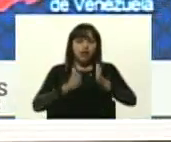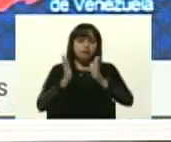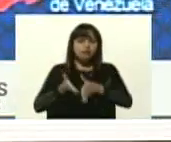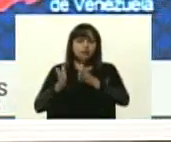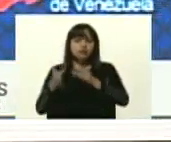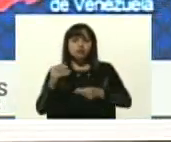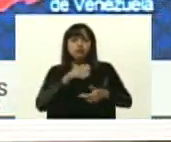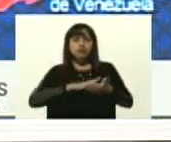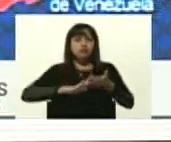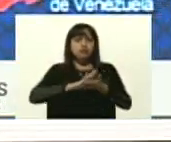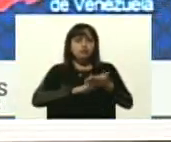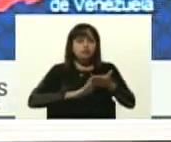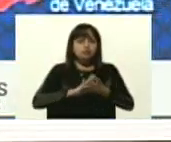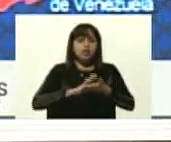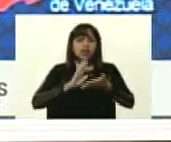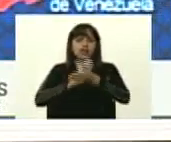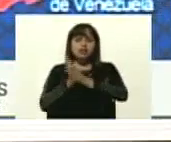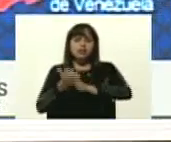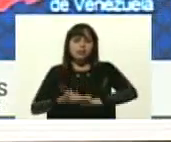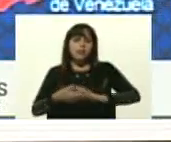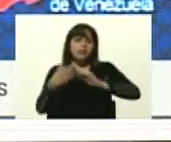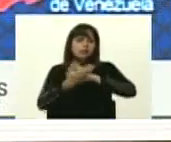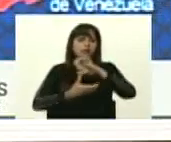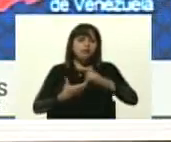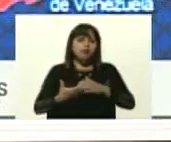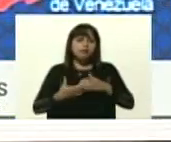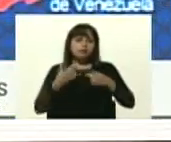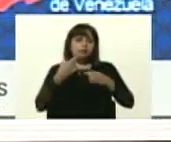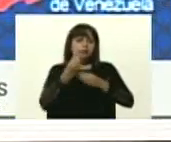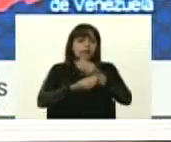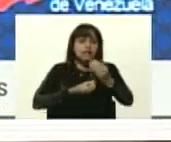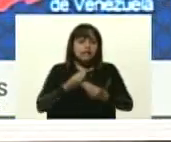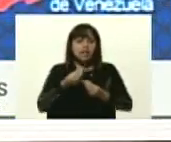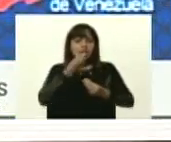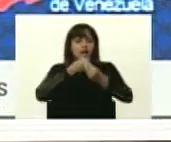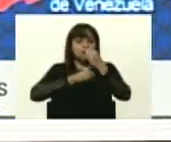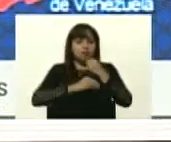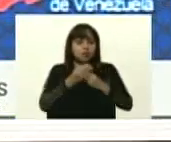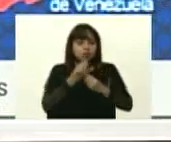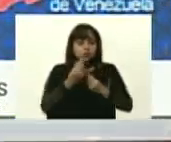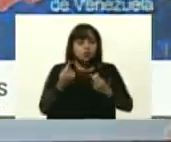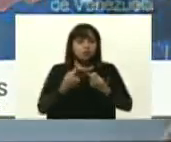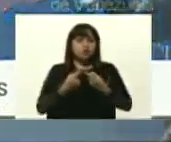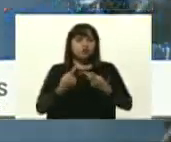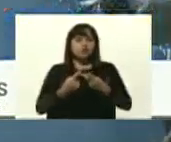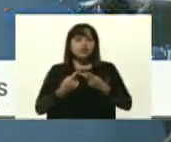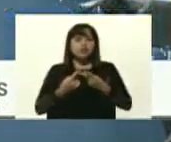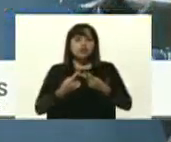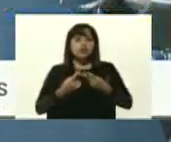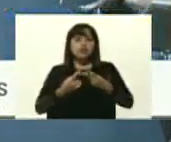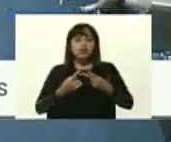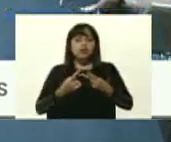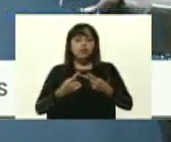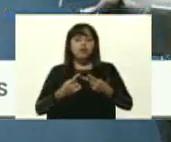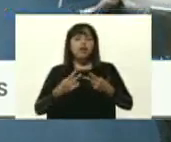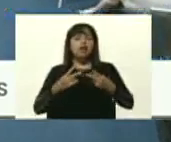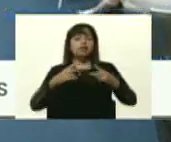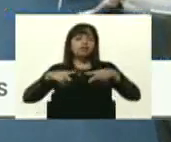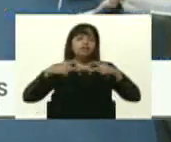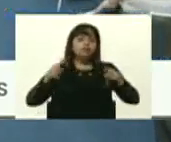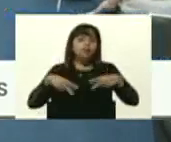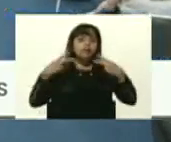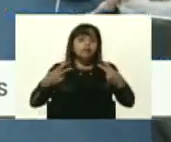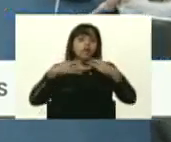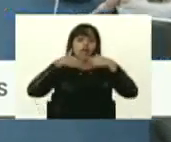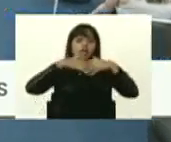solucionar y destrabar problemas en la producción de los alimentos, en la recuperación industrial, en la